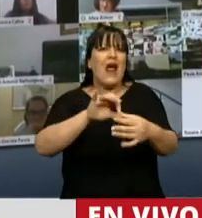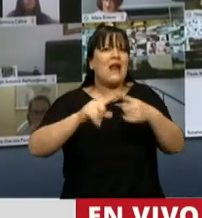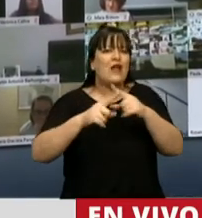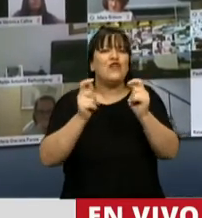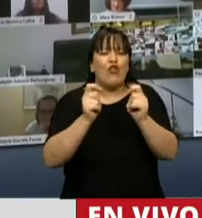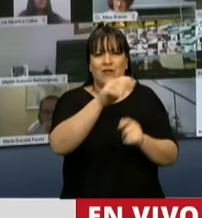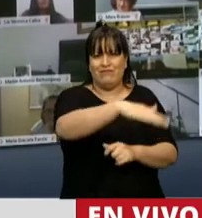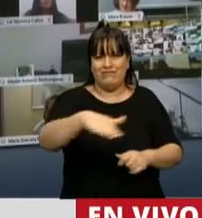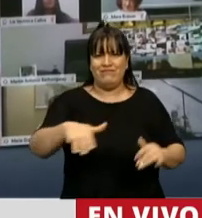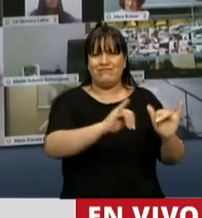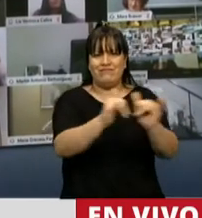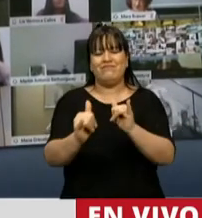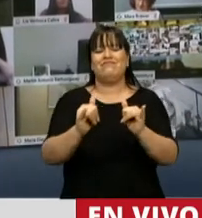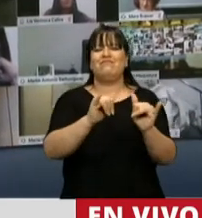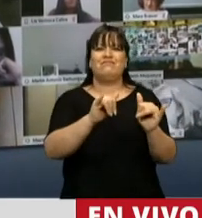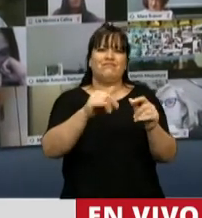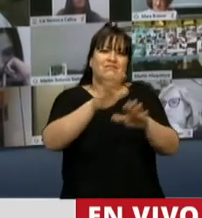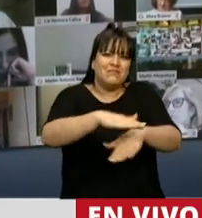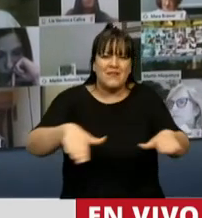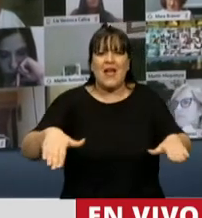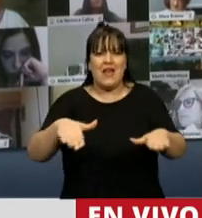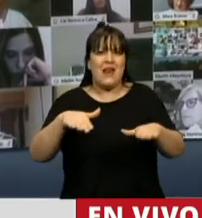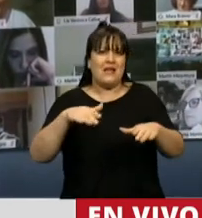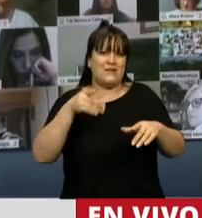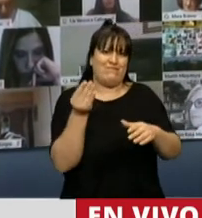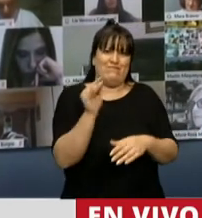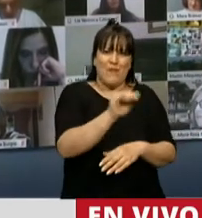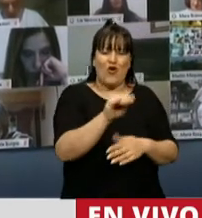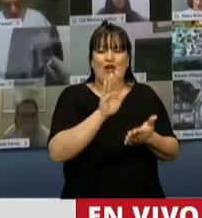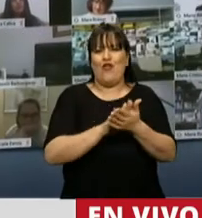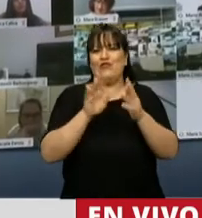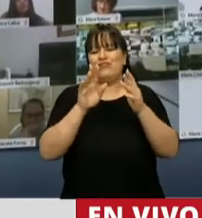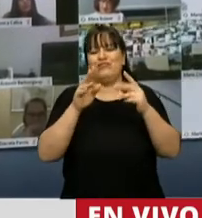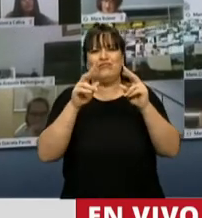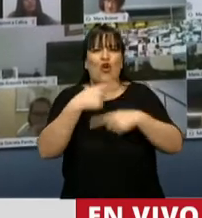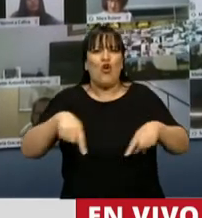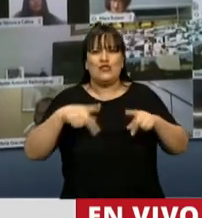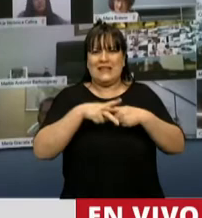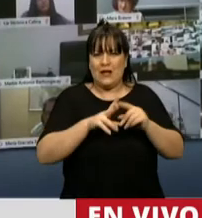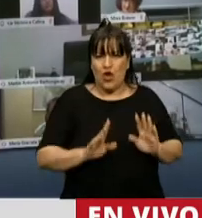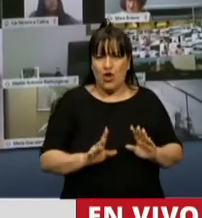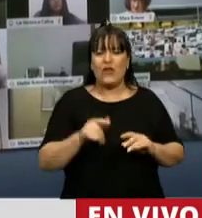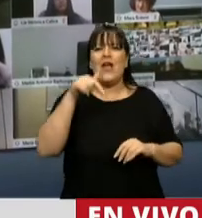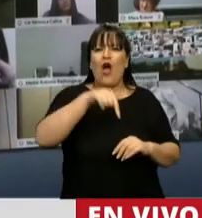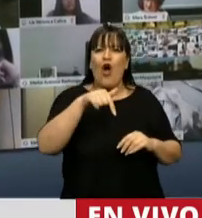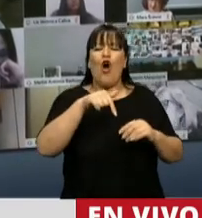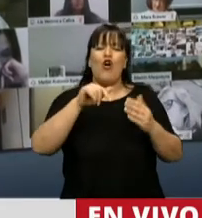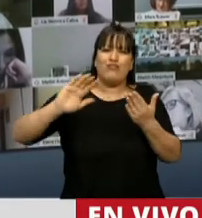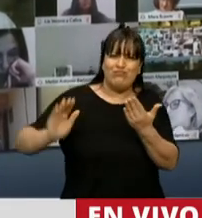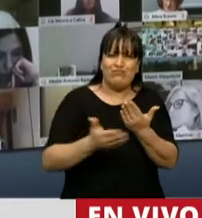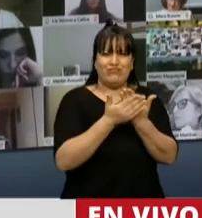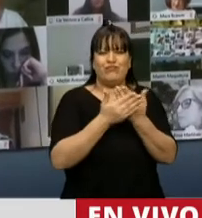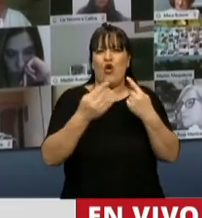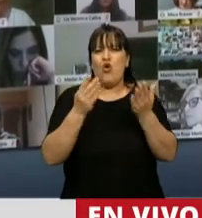Argentina desde una herramienta tecnológica. En rigor, hoy lo que se está haciendo no es una modificación, la incorporación de nuevas